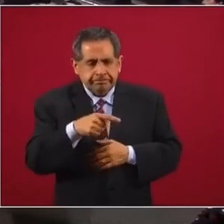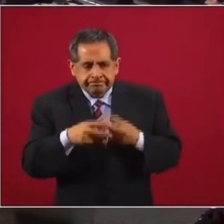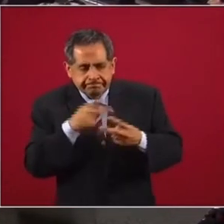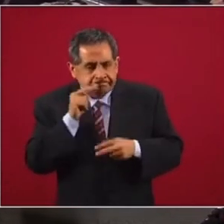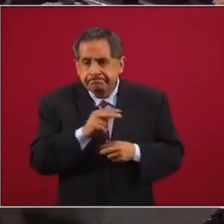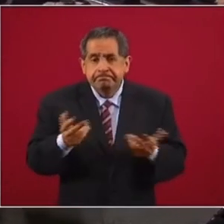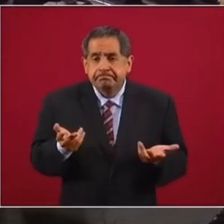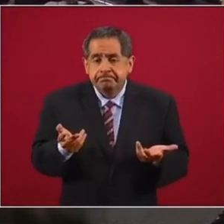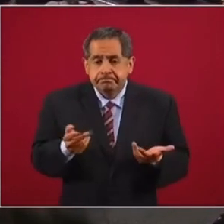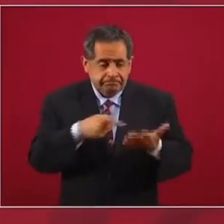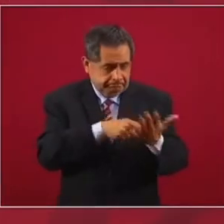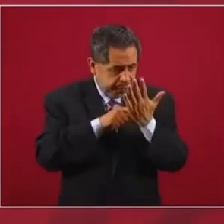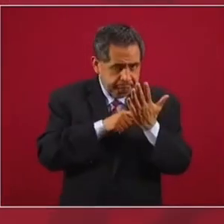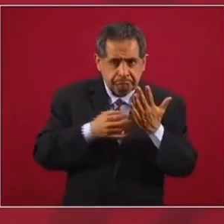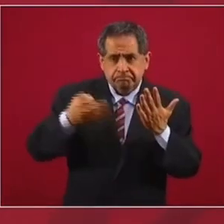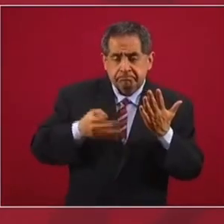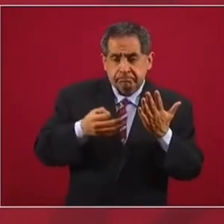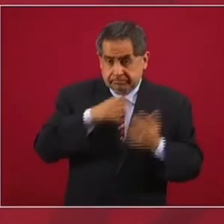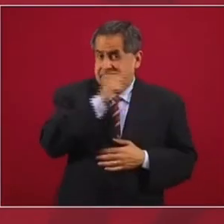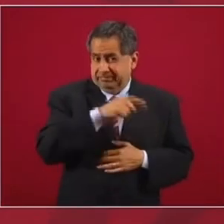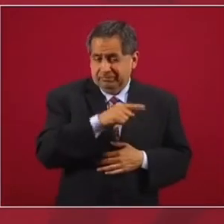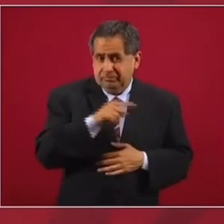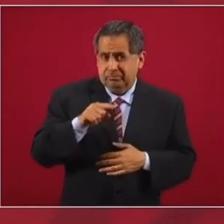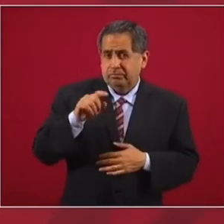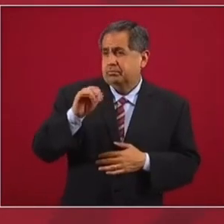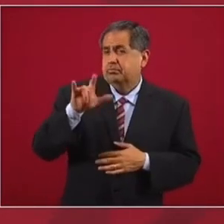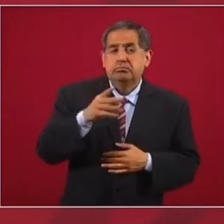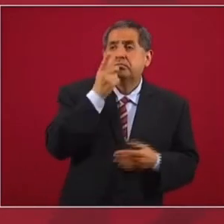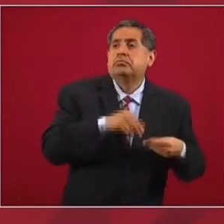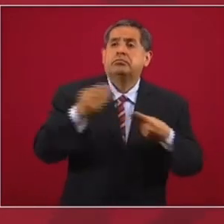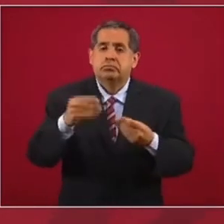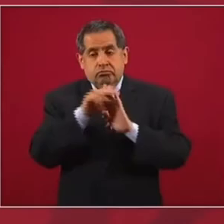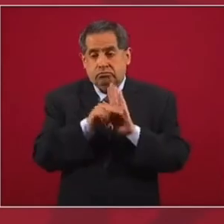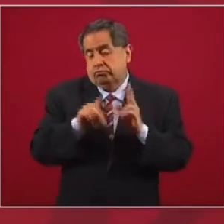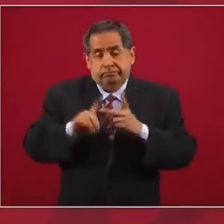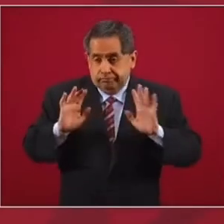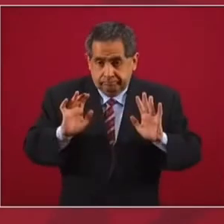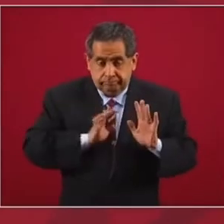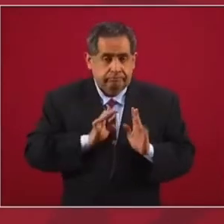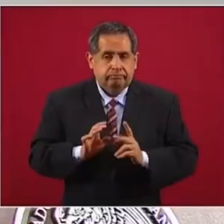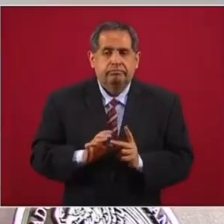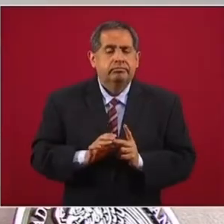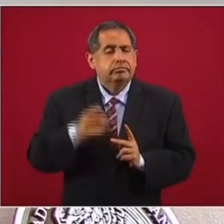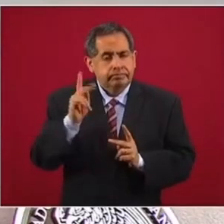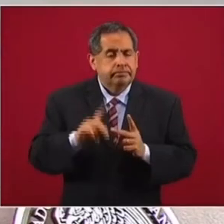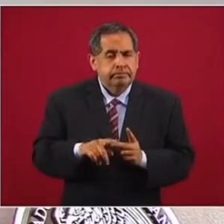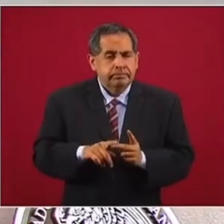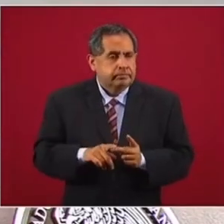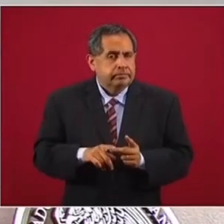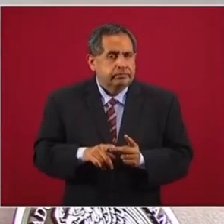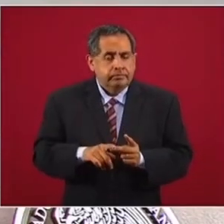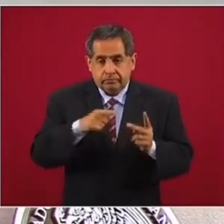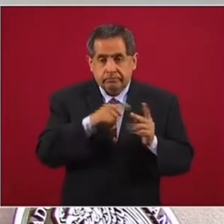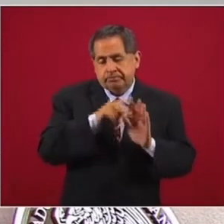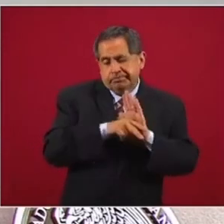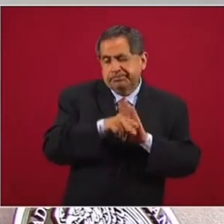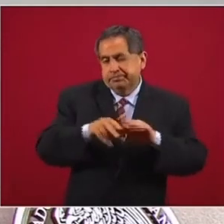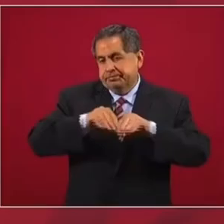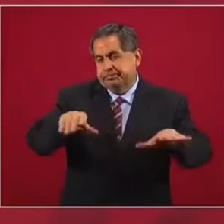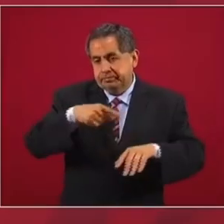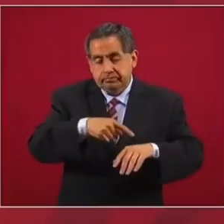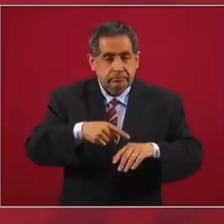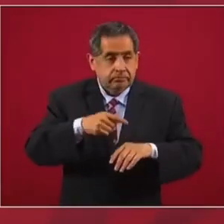decir si es el que tienen en el expediente o es otro, pero sí este video